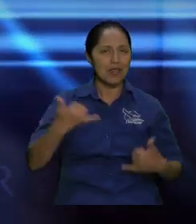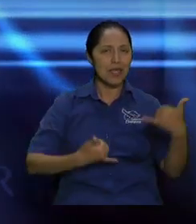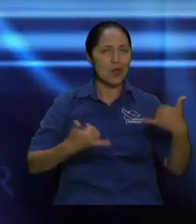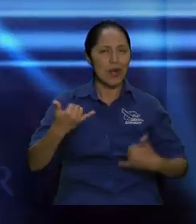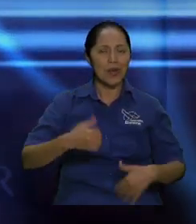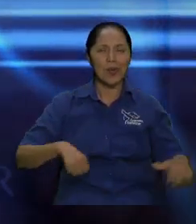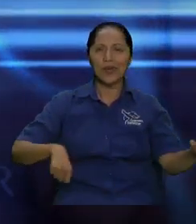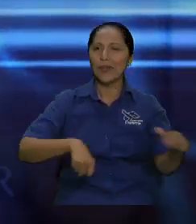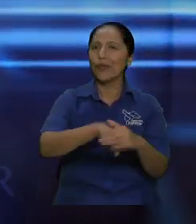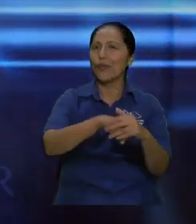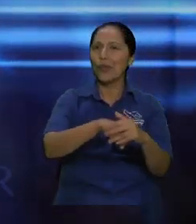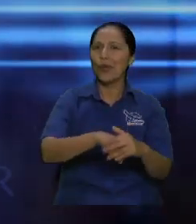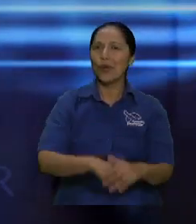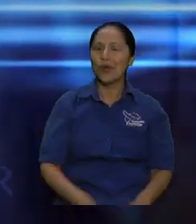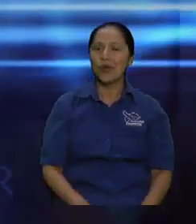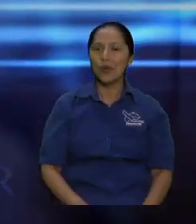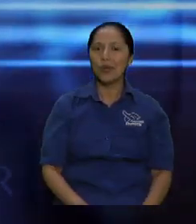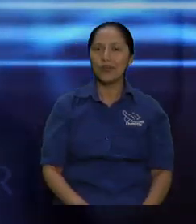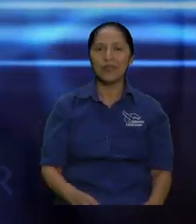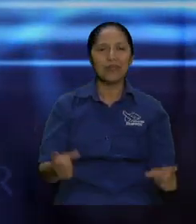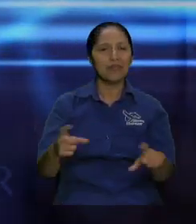ah cero a cero a favor de quien